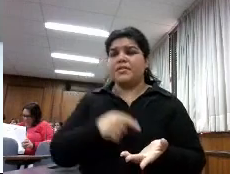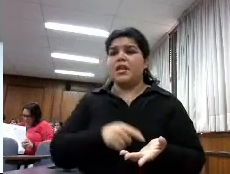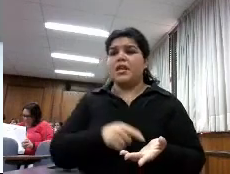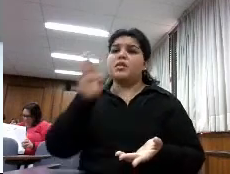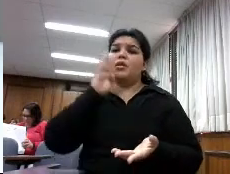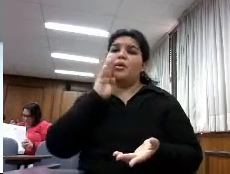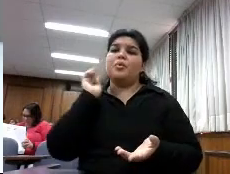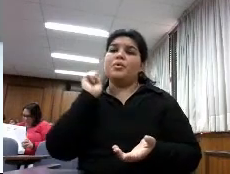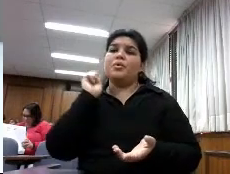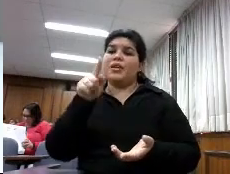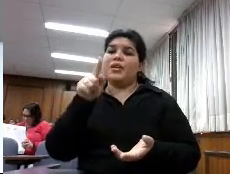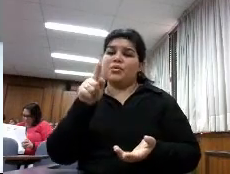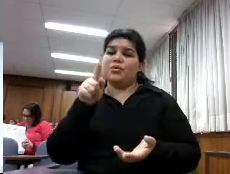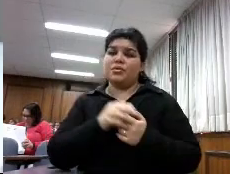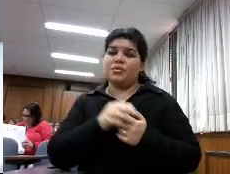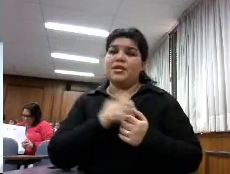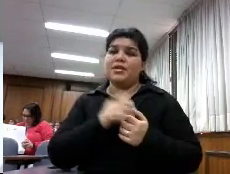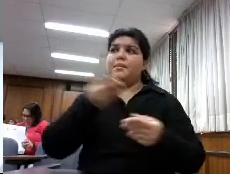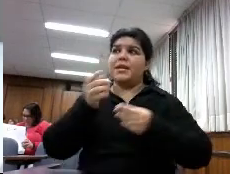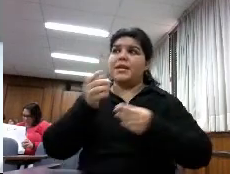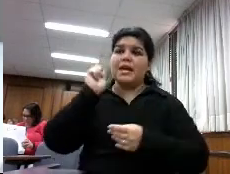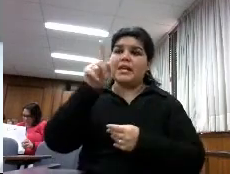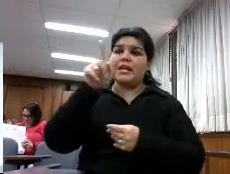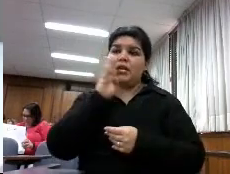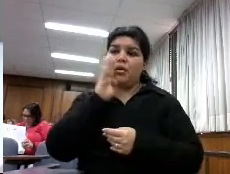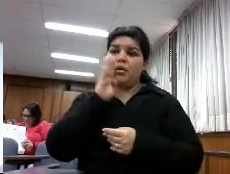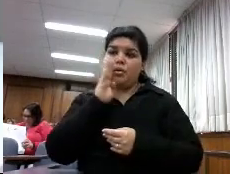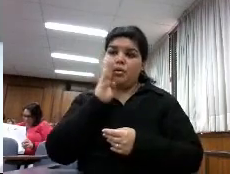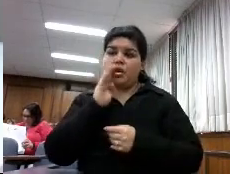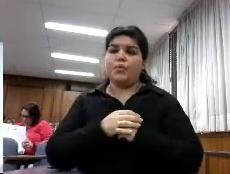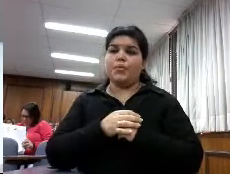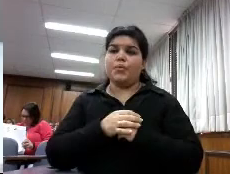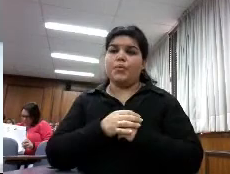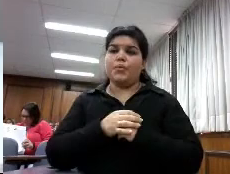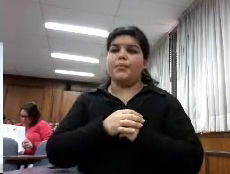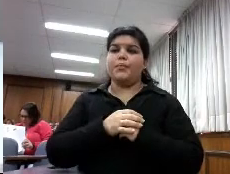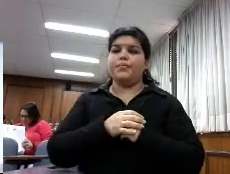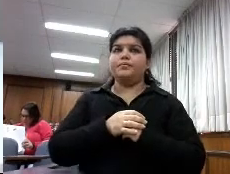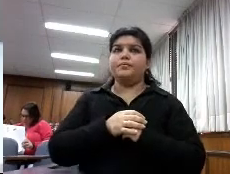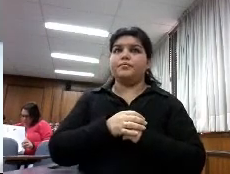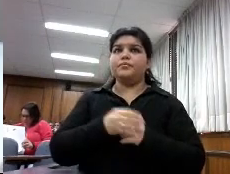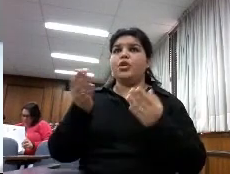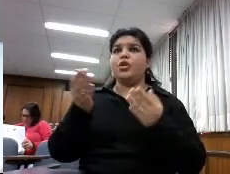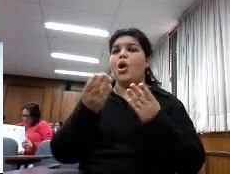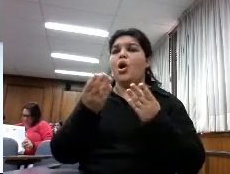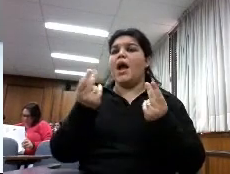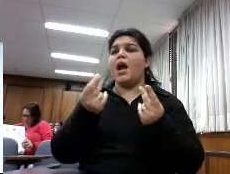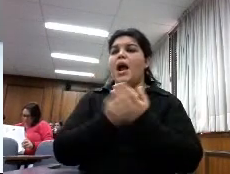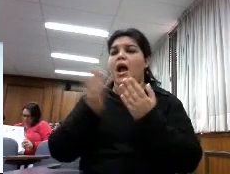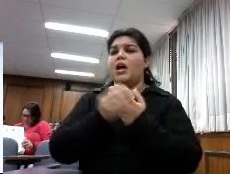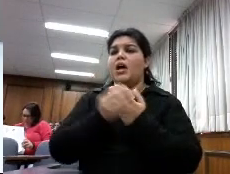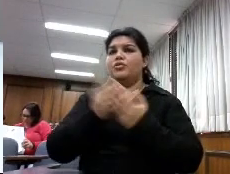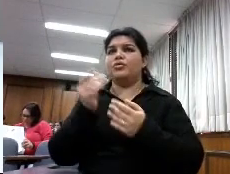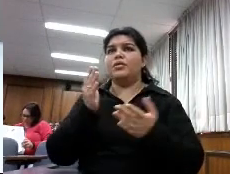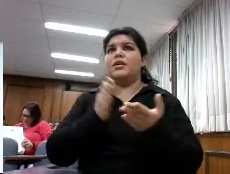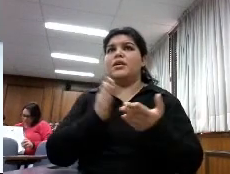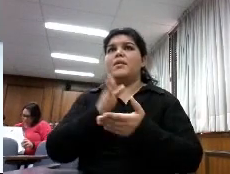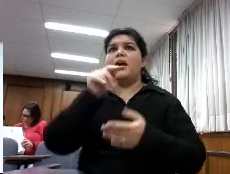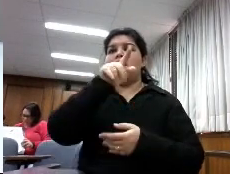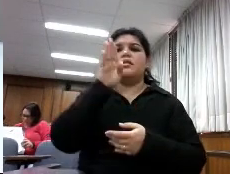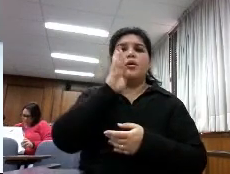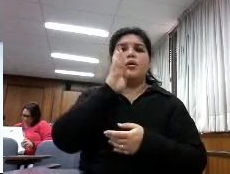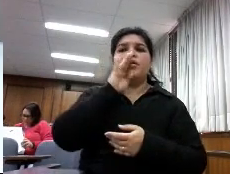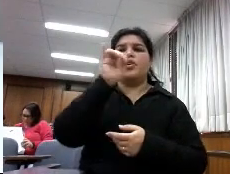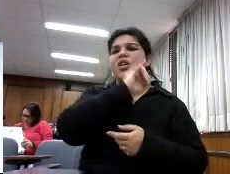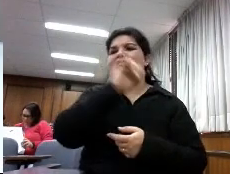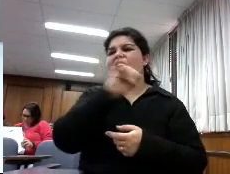Overdrive también es un producto hipercaro Overdrive está teniendo respuestas negativas en Estados Unidos por el